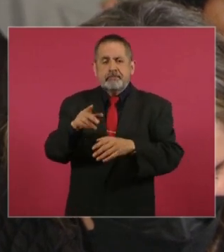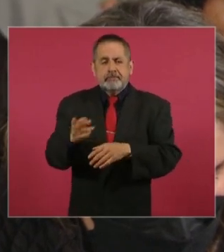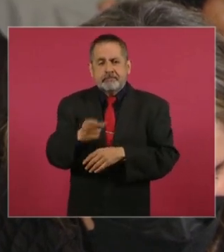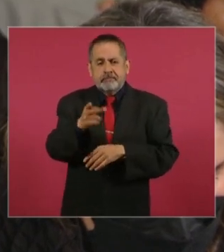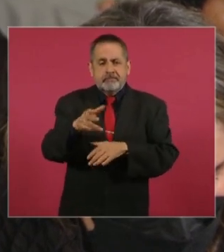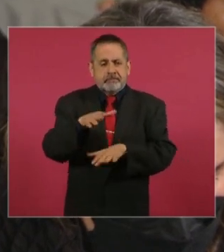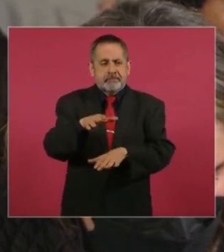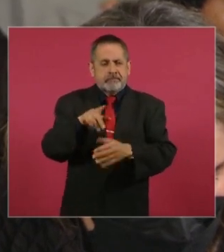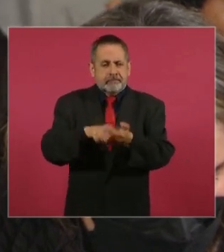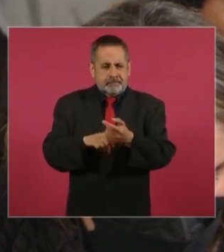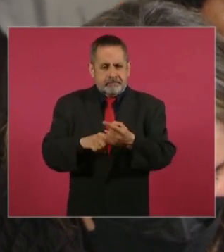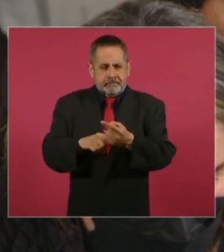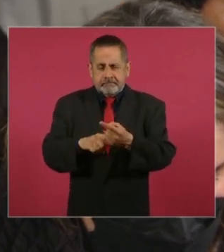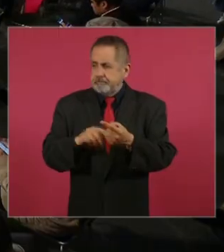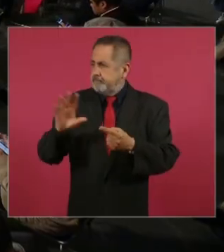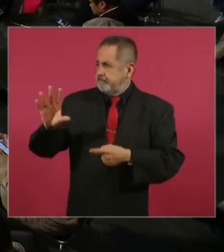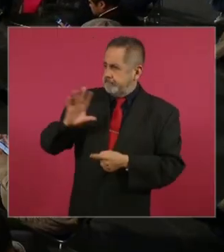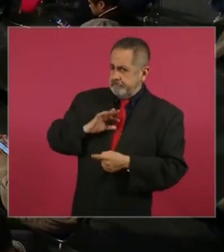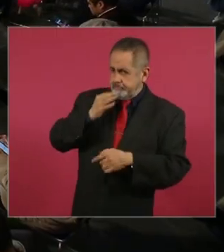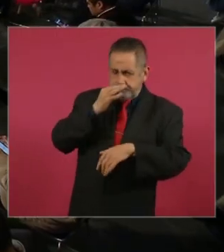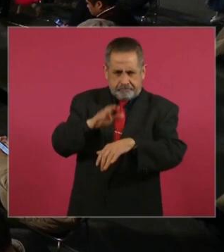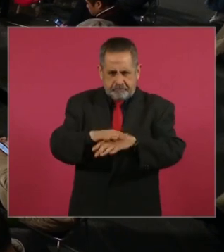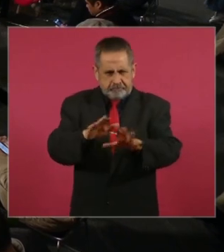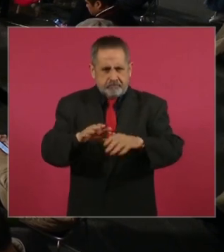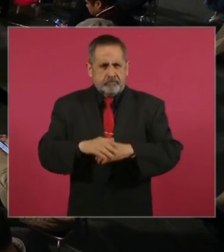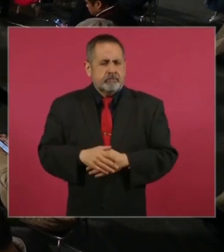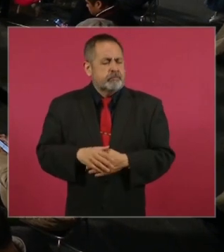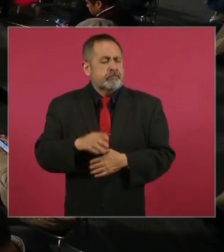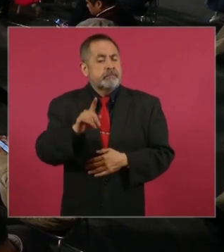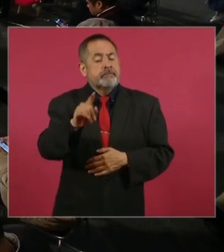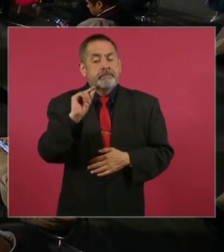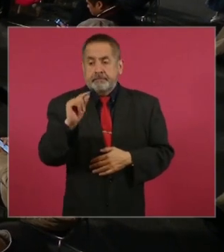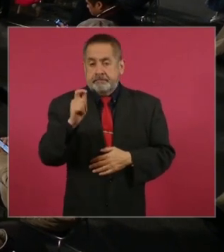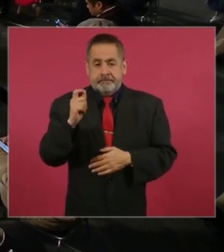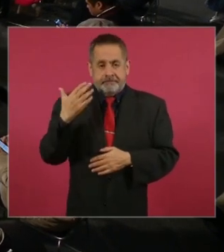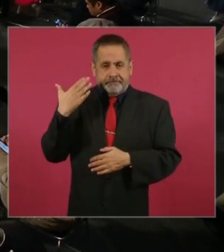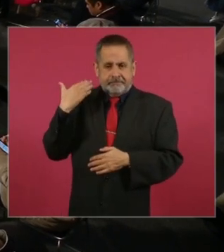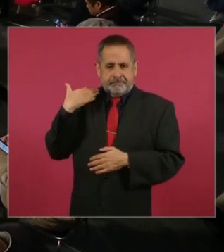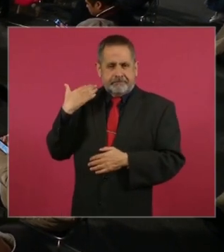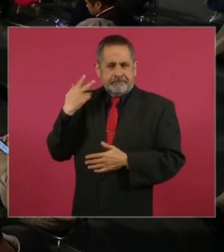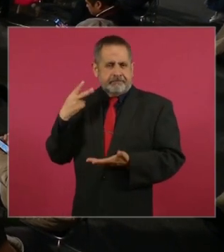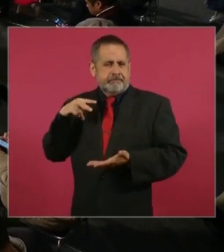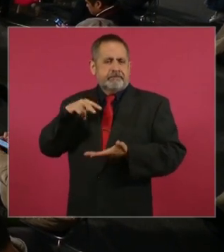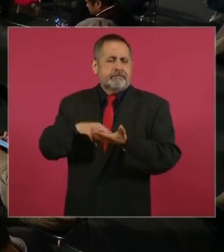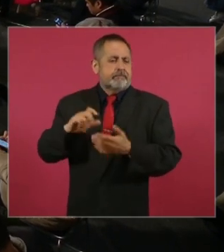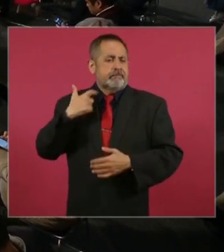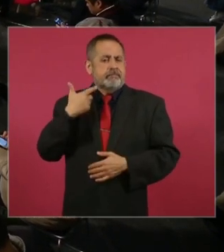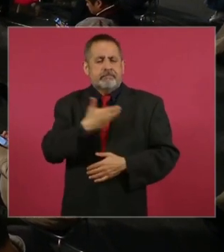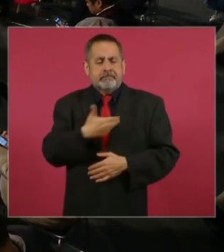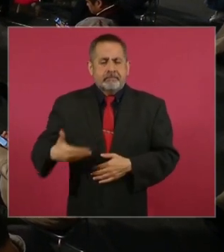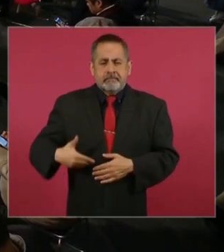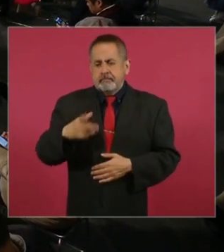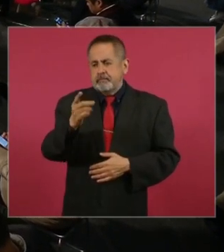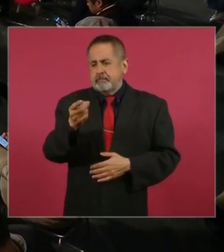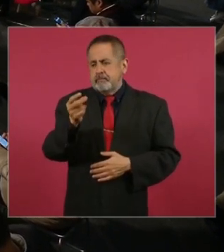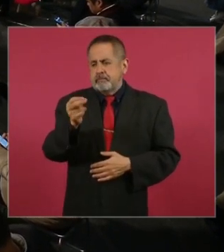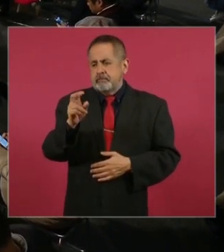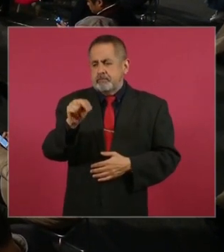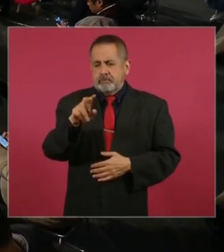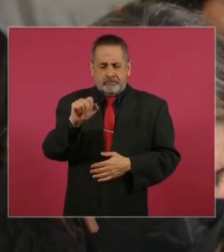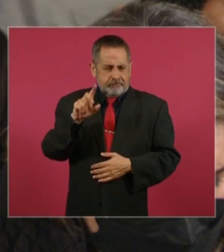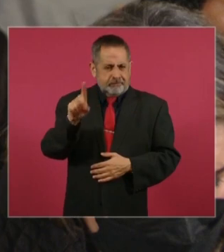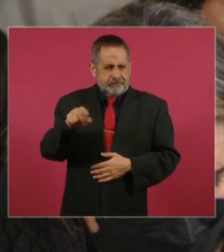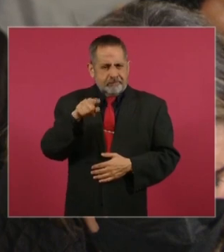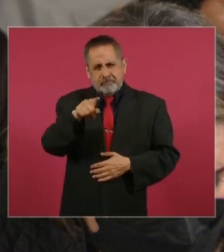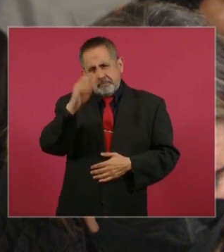lánzate de darle voz al ciudadano. Recién acaba de dar un anuncio el expresidente Donald Trump. ¿Cuál es su opinión